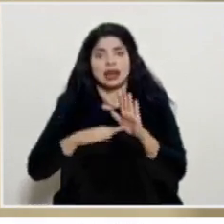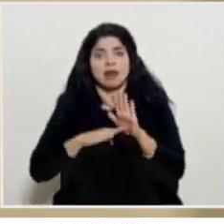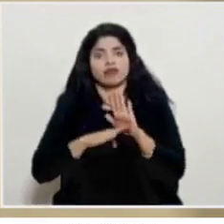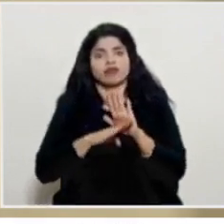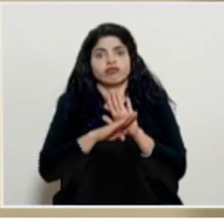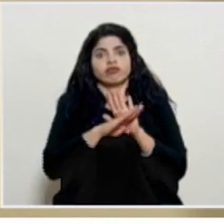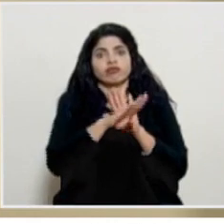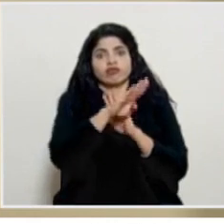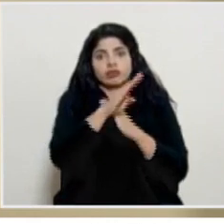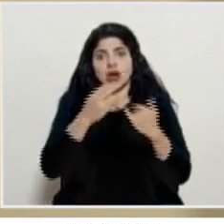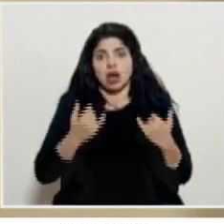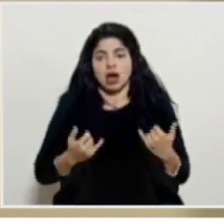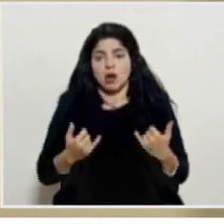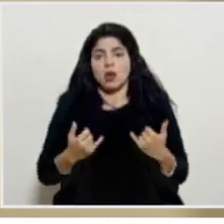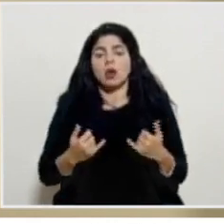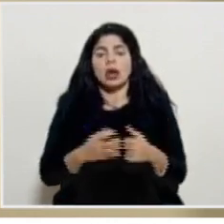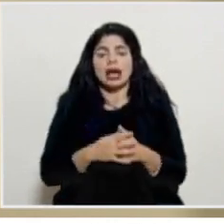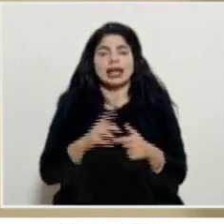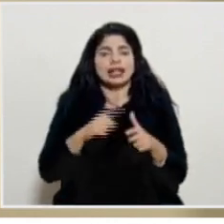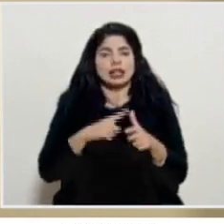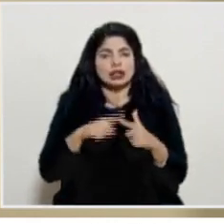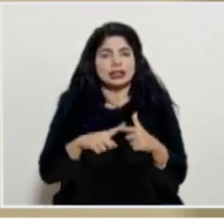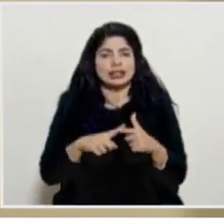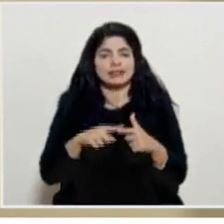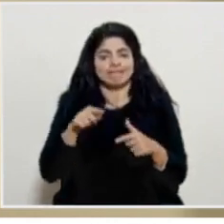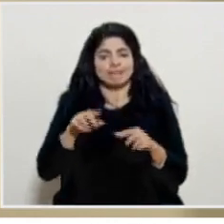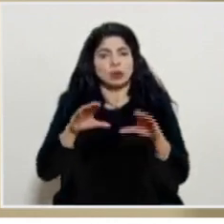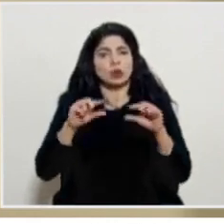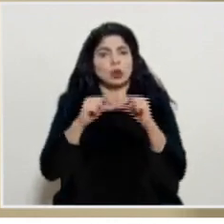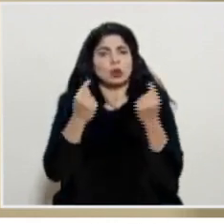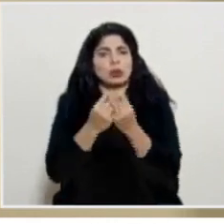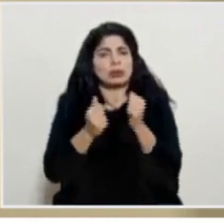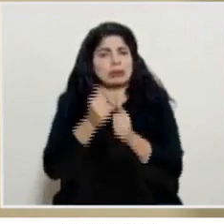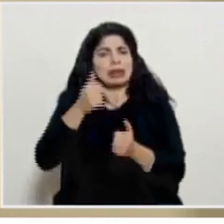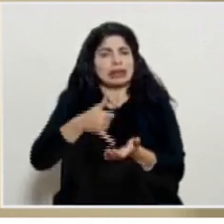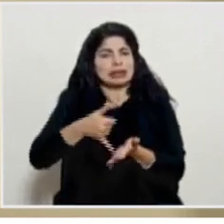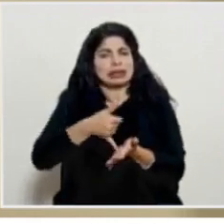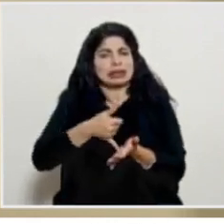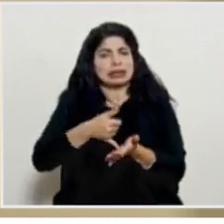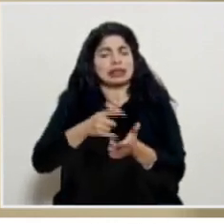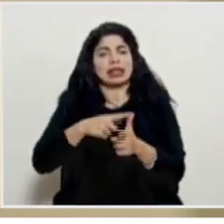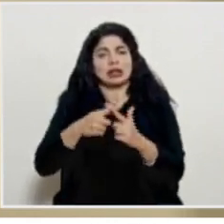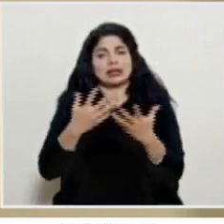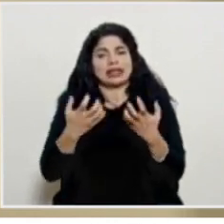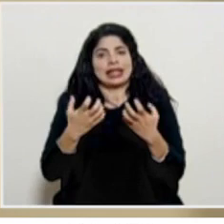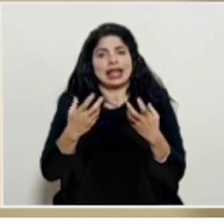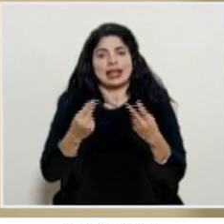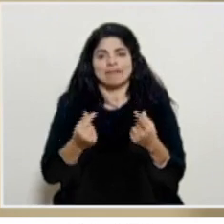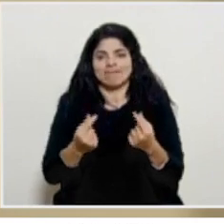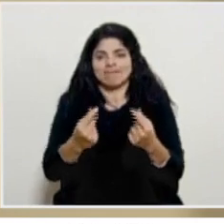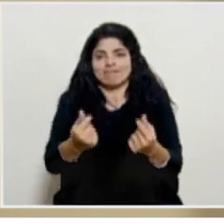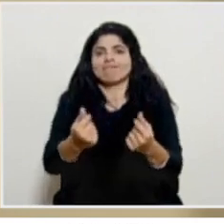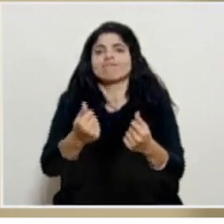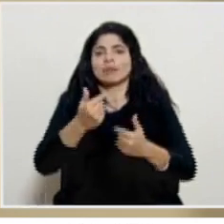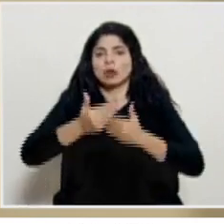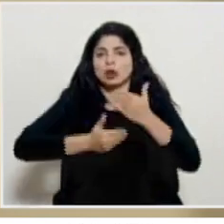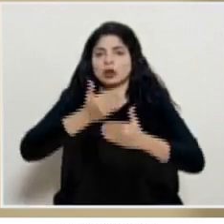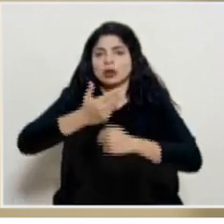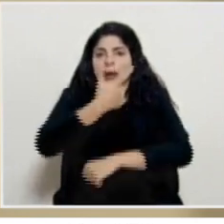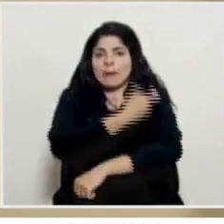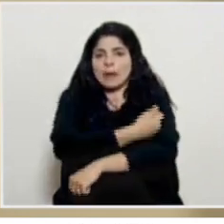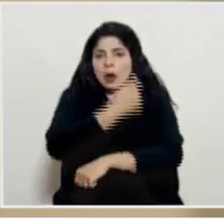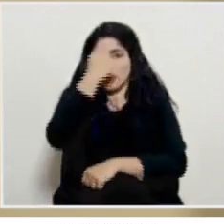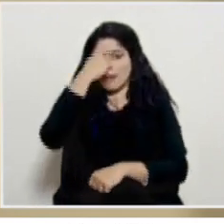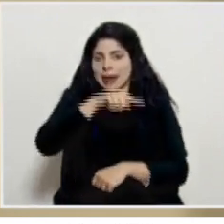lo que estamos temiendo y que entonces este es el grupo más vulnerable y se desea acelerar la vacunación de estas